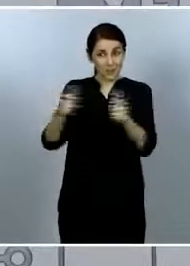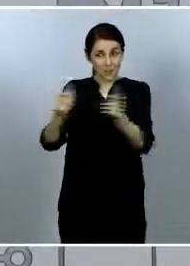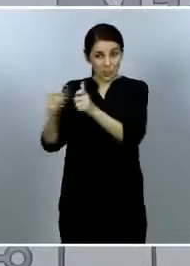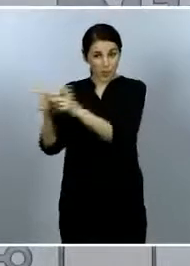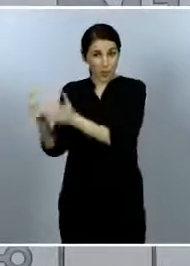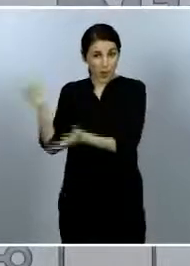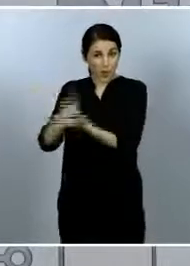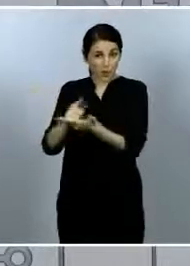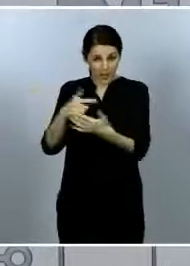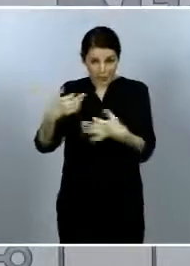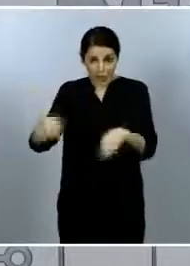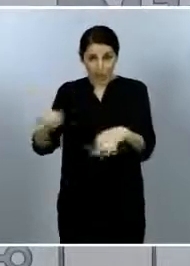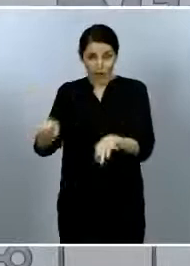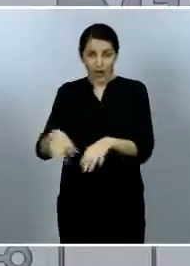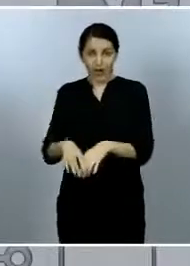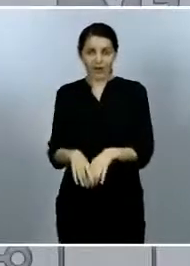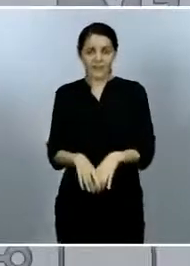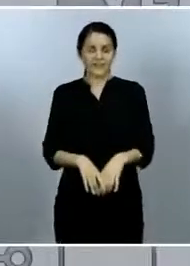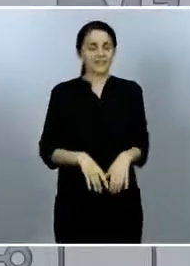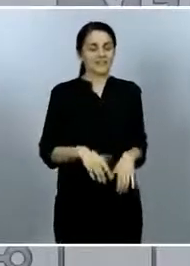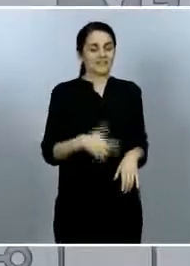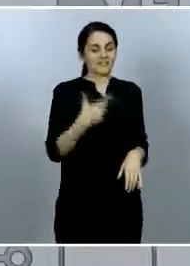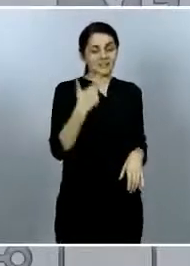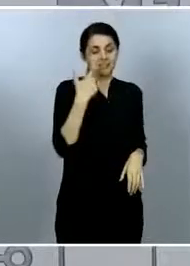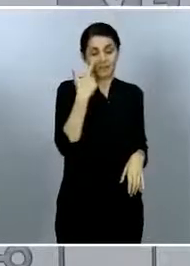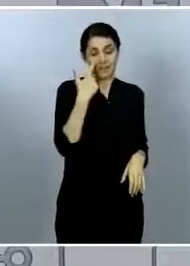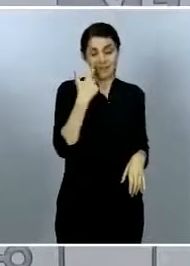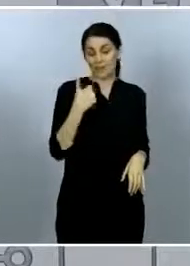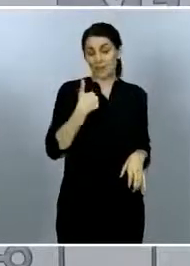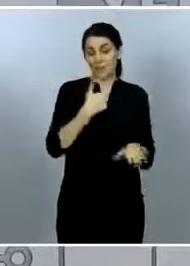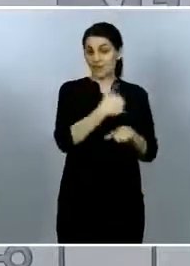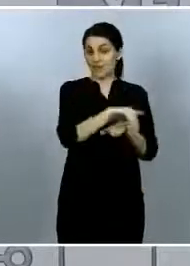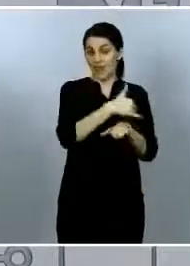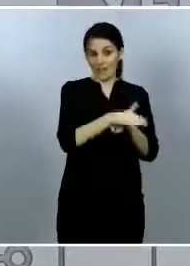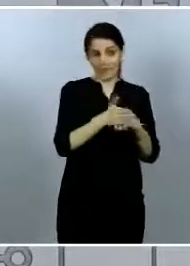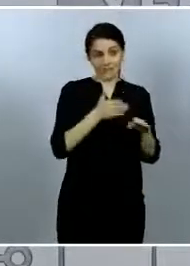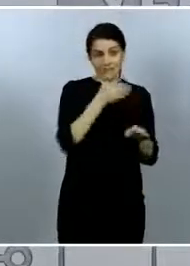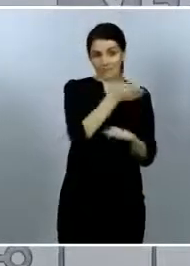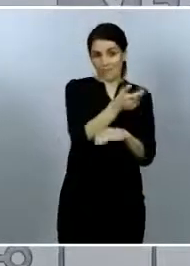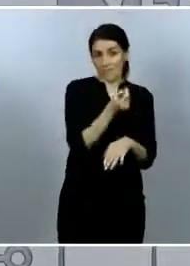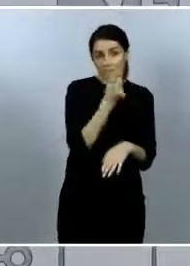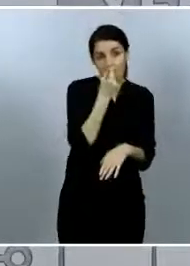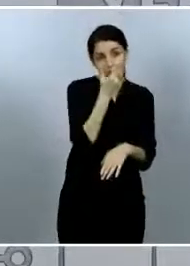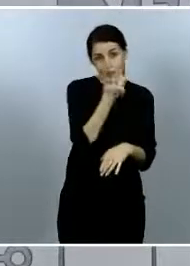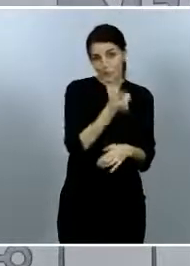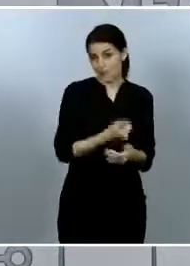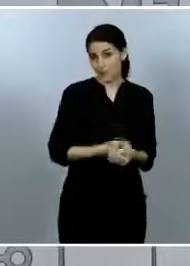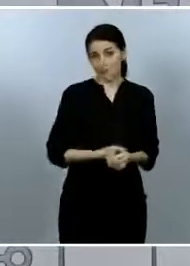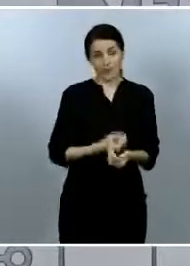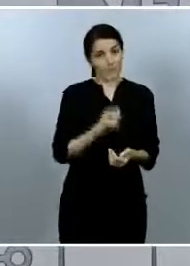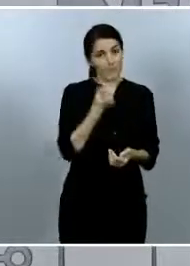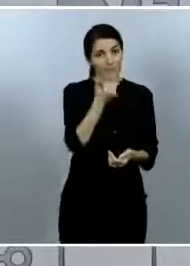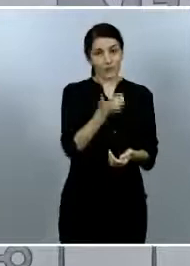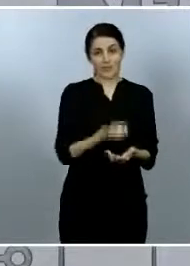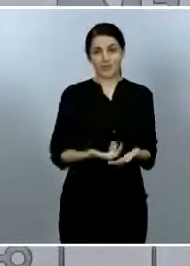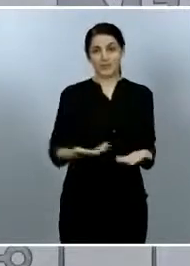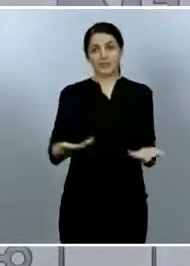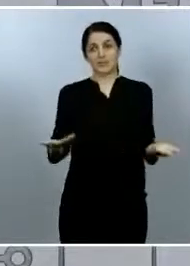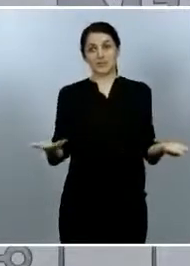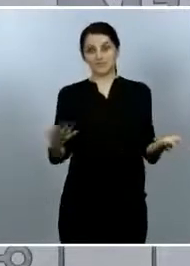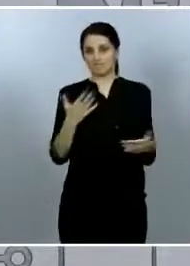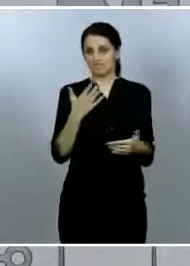Yo apenas salgo a la calle, con lo cual es difícil que yo tenga una percepción personal de qué es lo que está pasando.